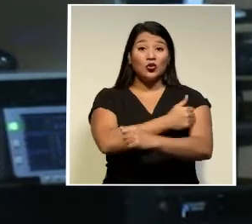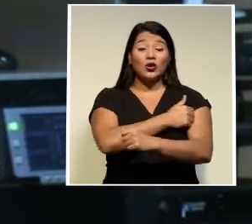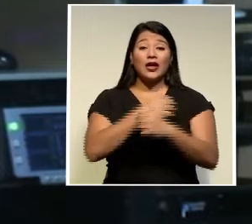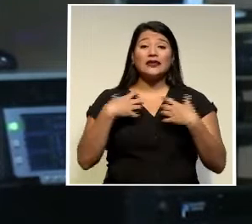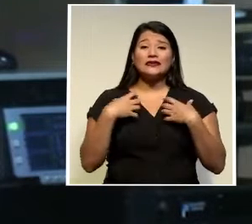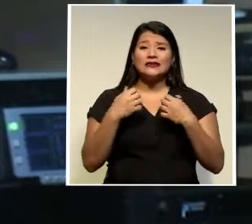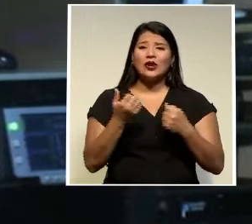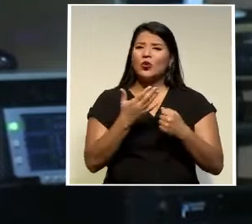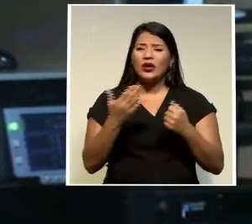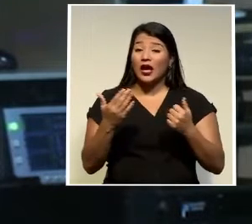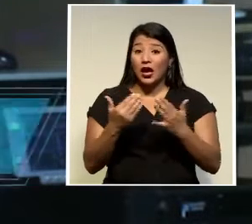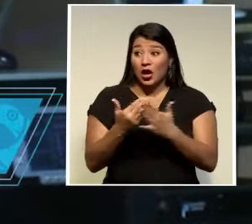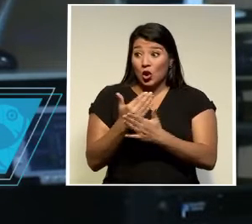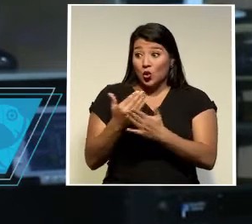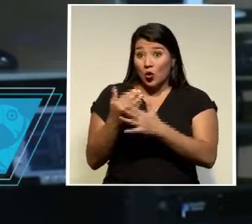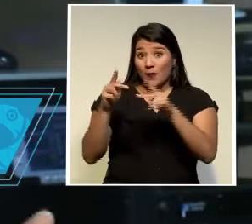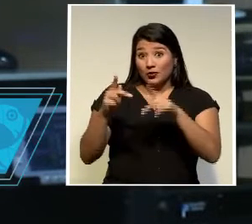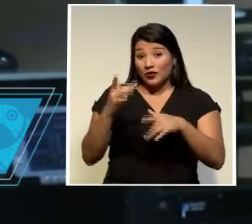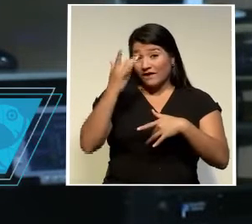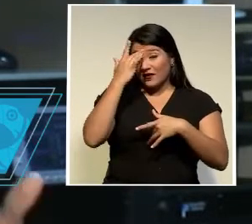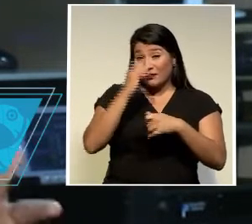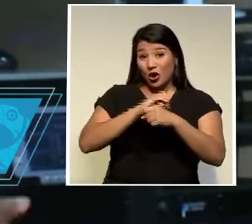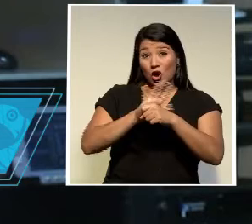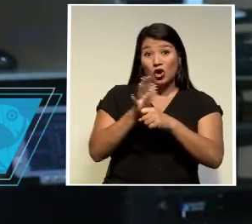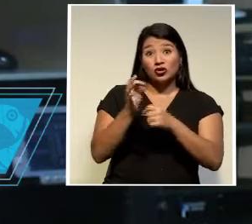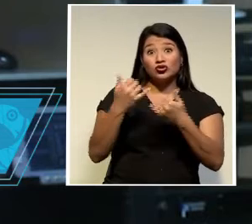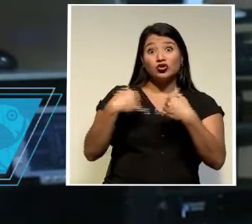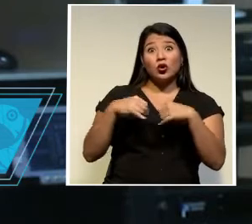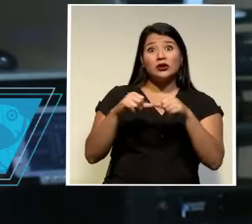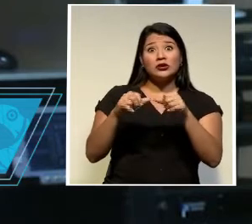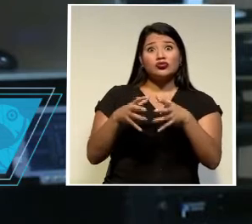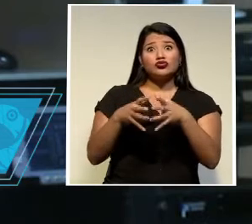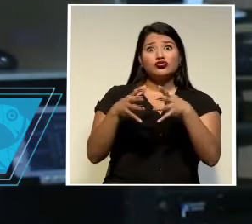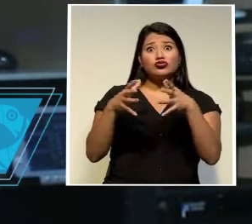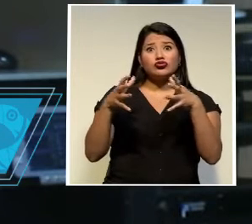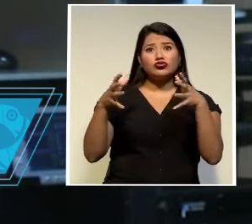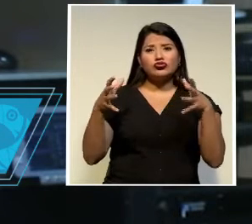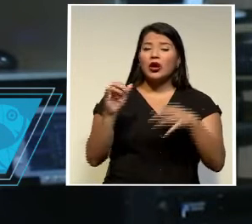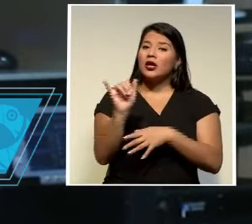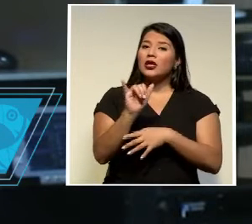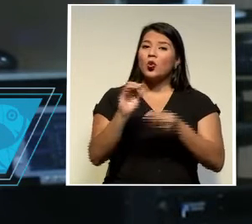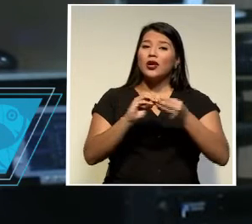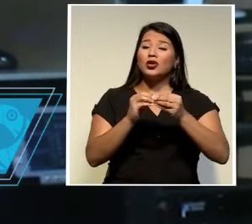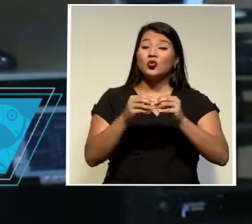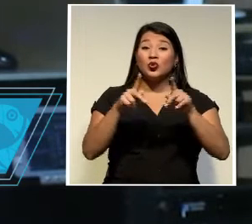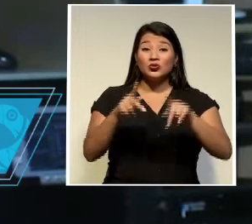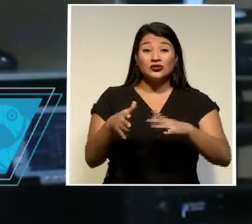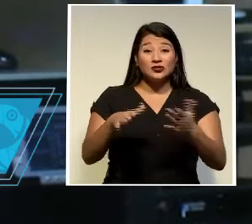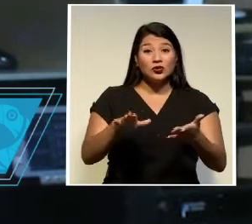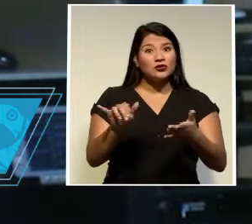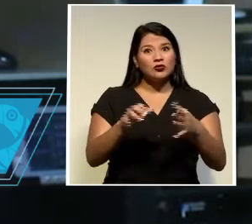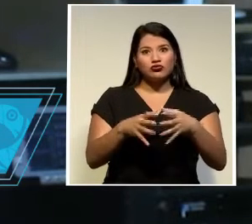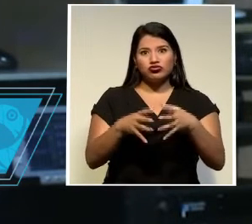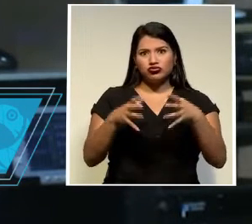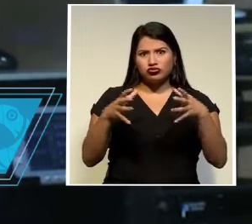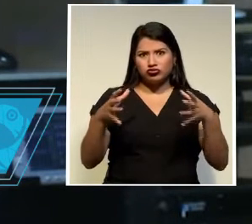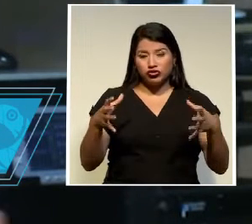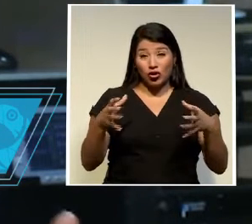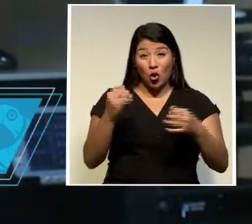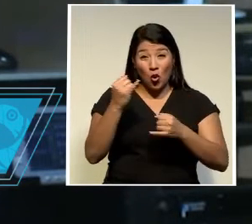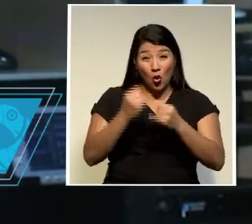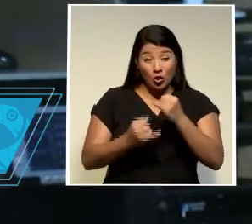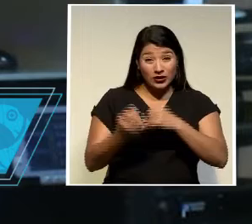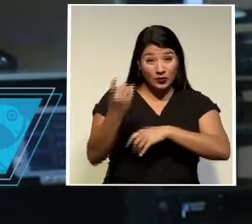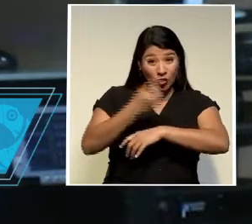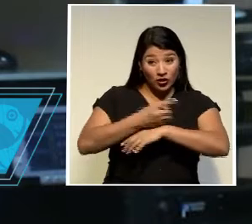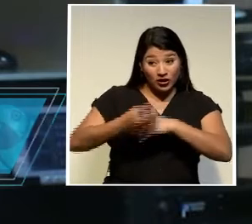es que los nuevos casos de COVID-19 siguen en aumento así como los fallecimientos En las últimas 24 horas fallecieron